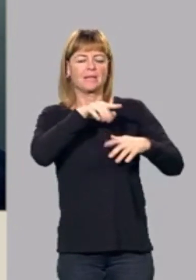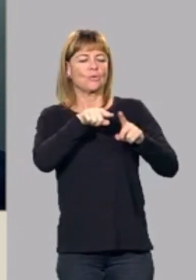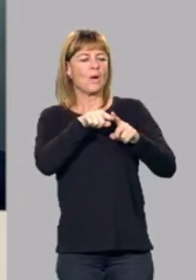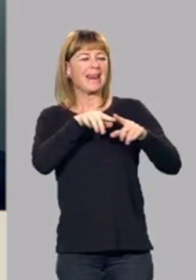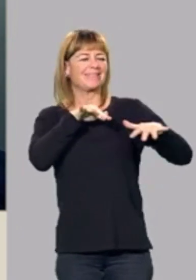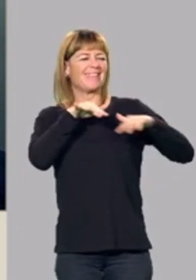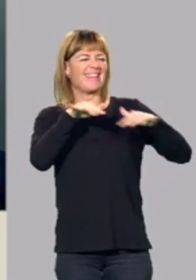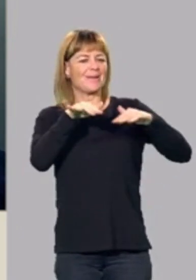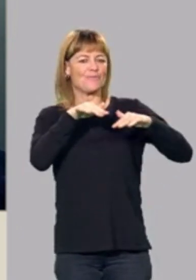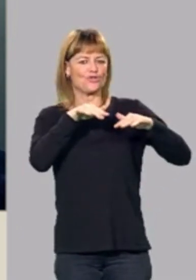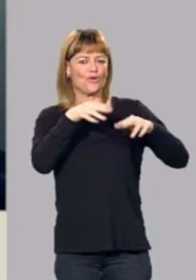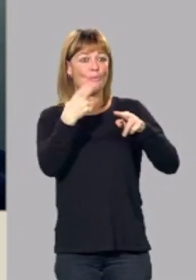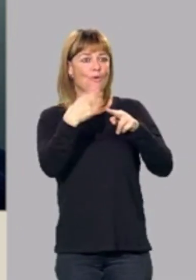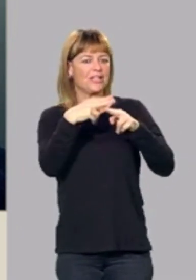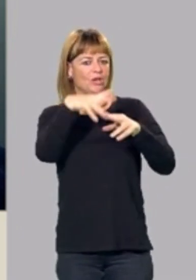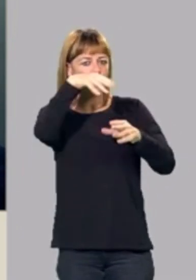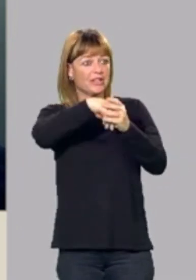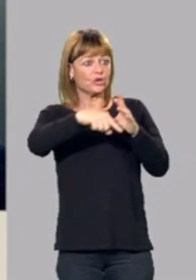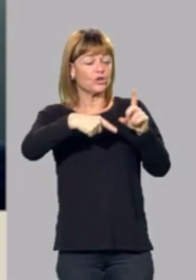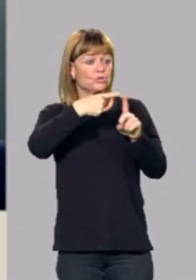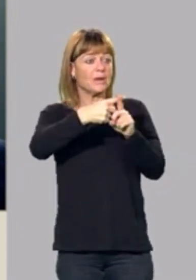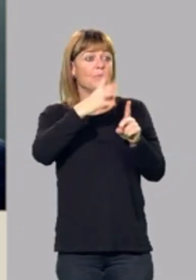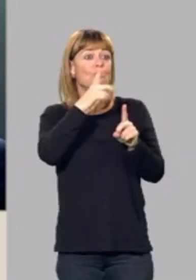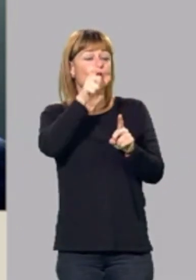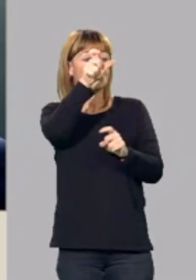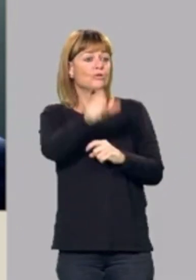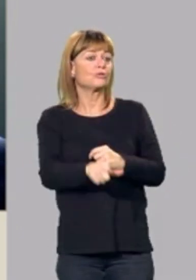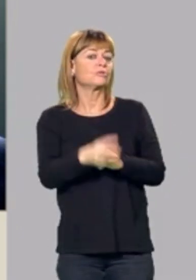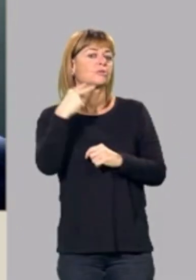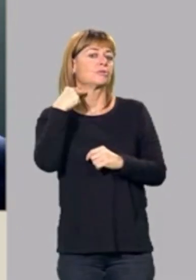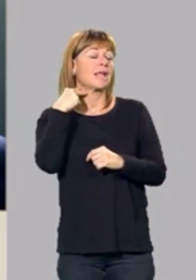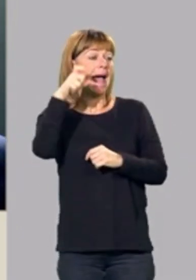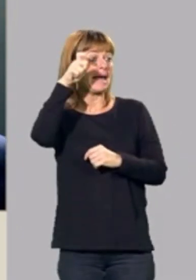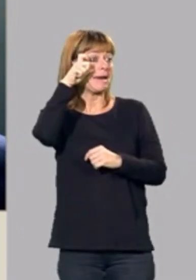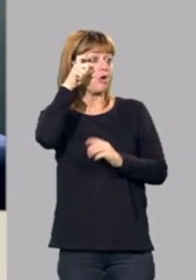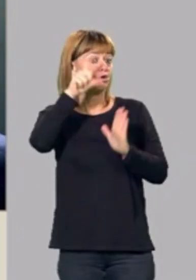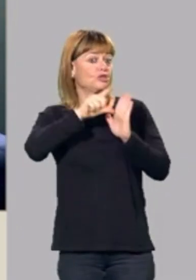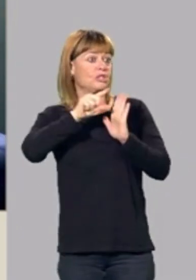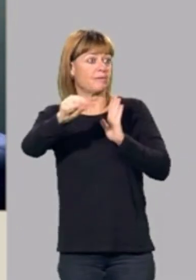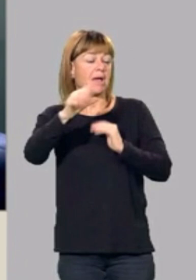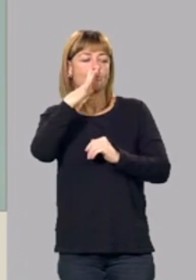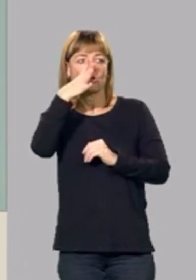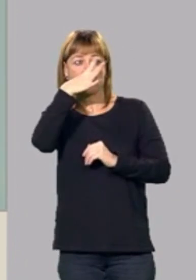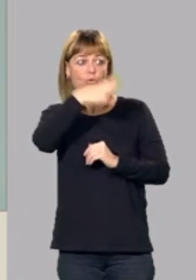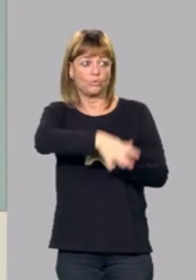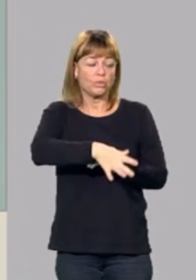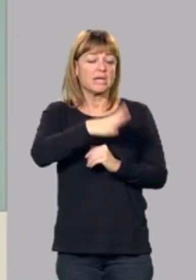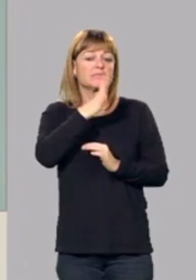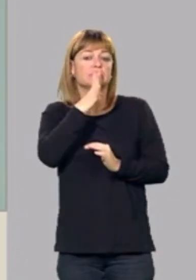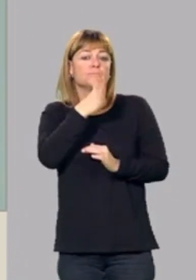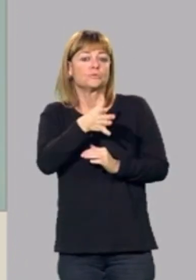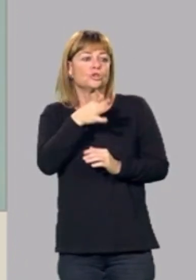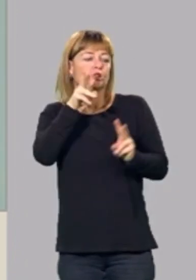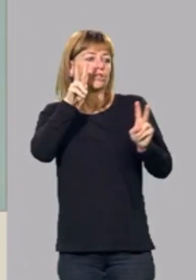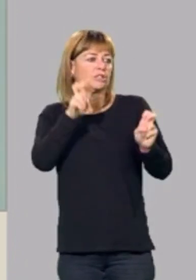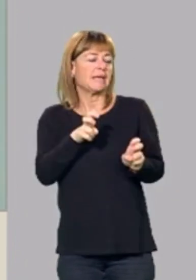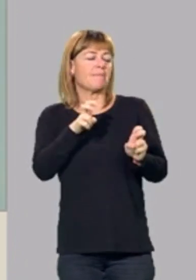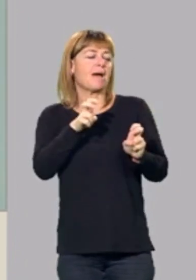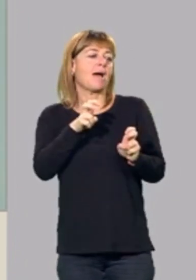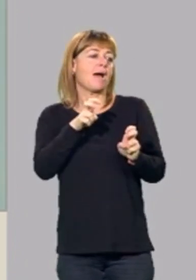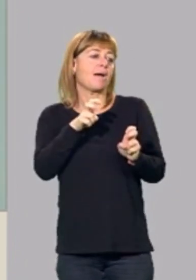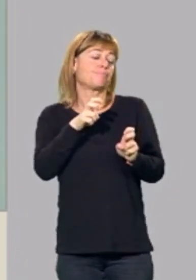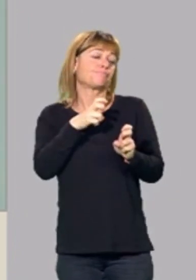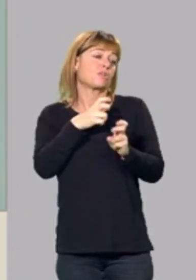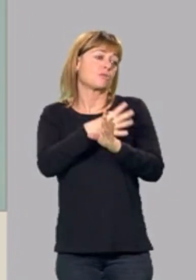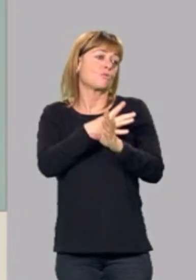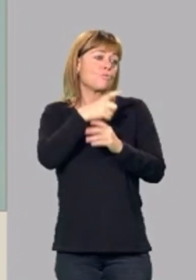dentro de Sumar, la salida del portavoz de Íñigo Errejón por esas denuncias un poco por presuntos casos de violencia. ¿Cómo creen